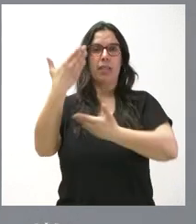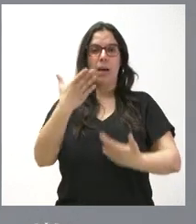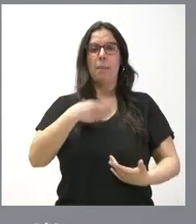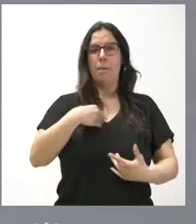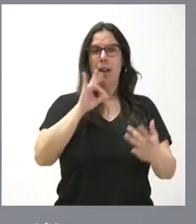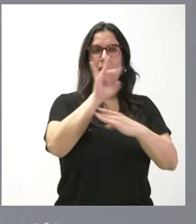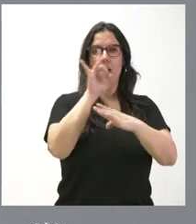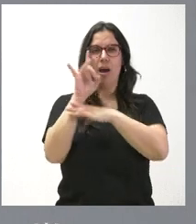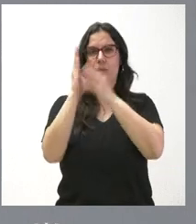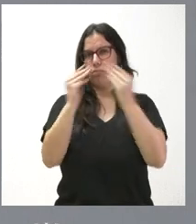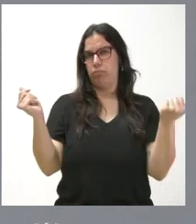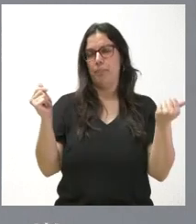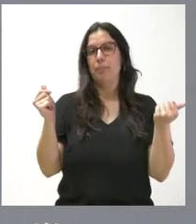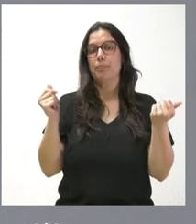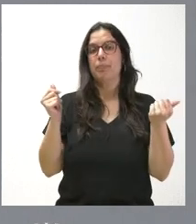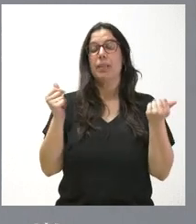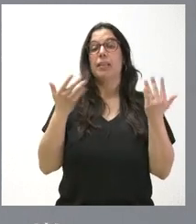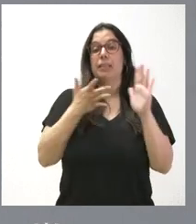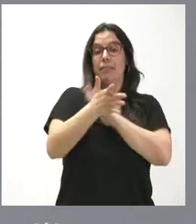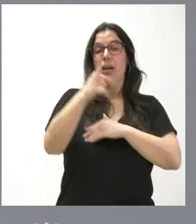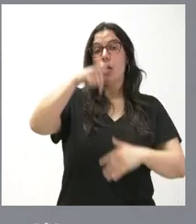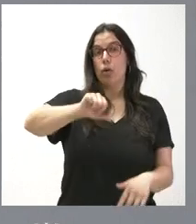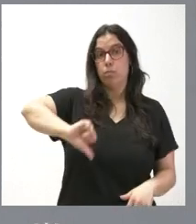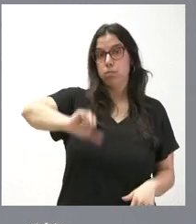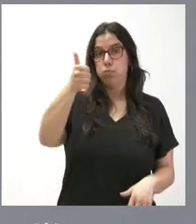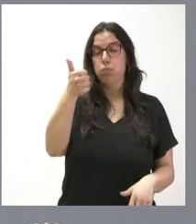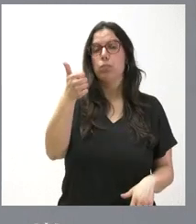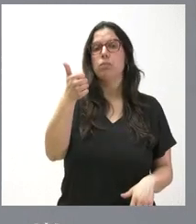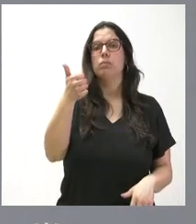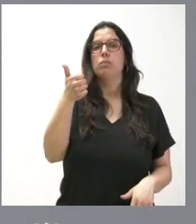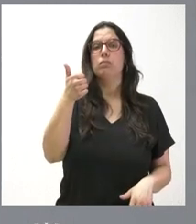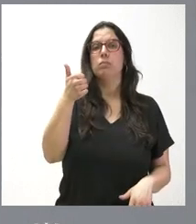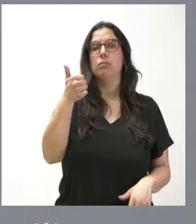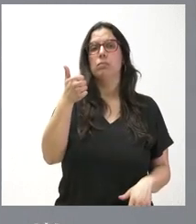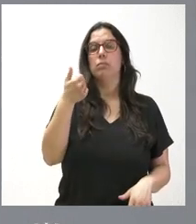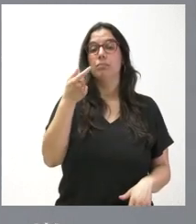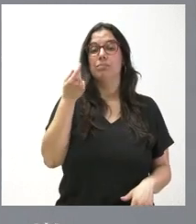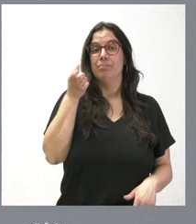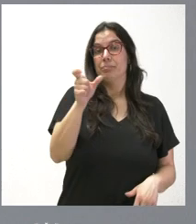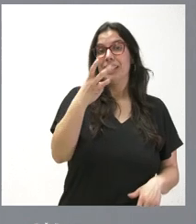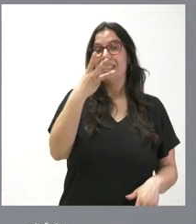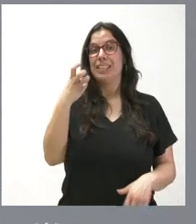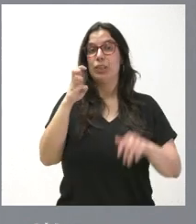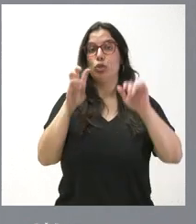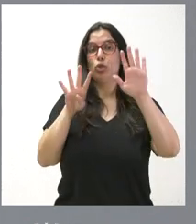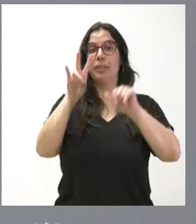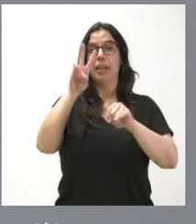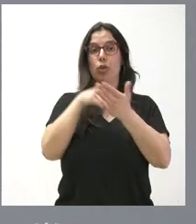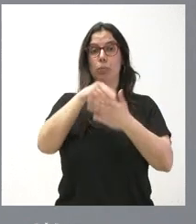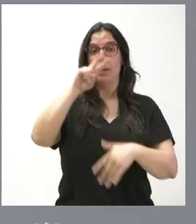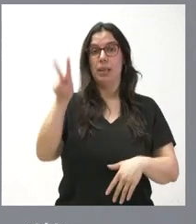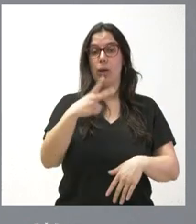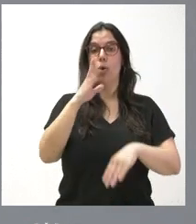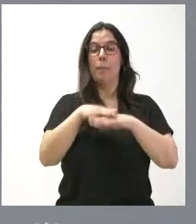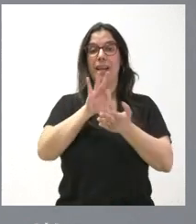comunicación por papel. En ese sentido, se ha aprobado hoy una cantidad de 392.000 euros para ampliar el servicio de